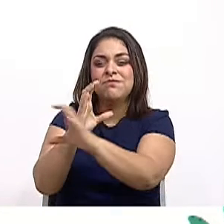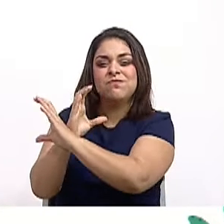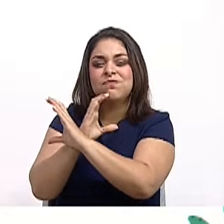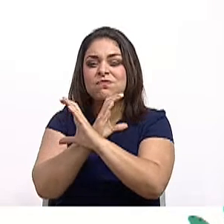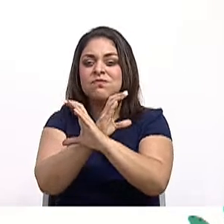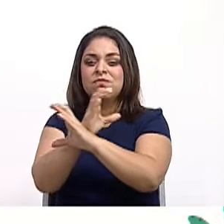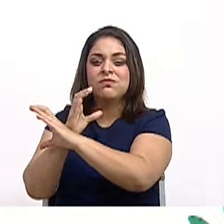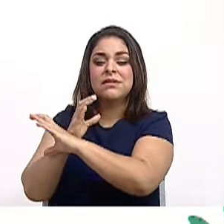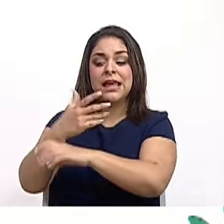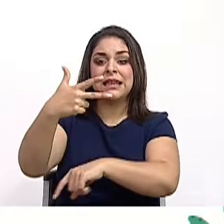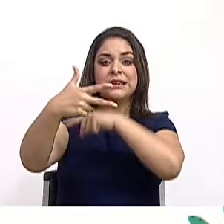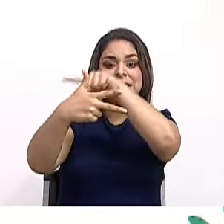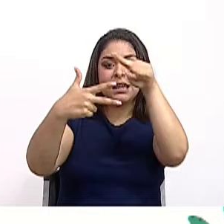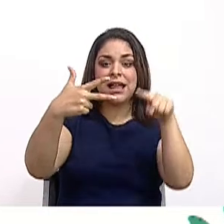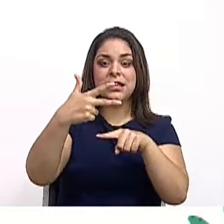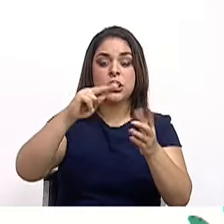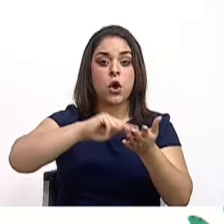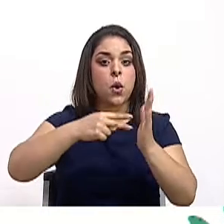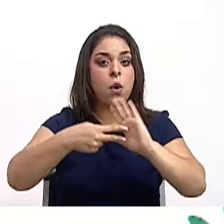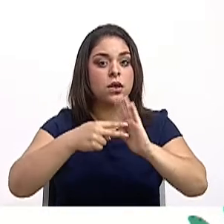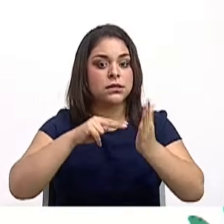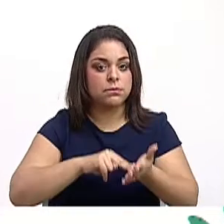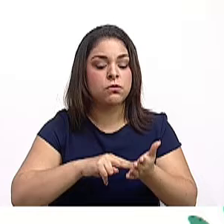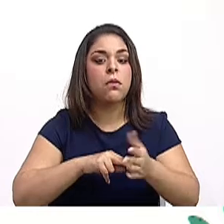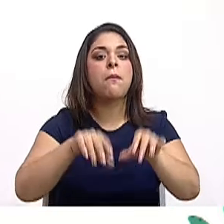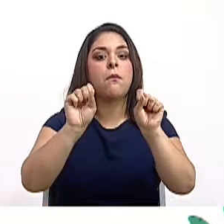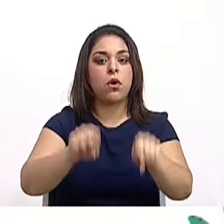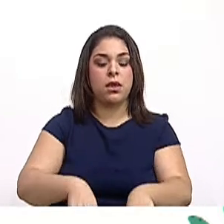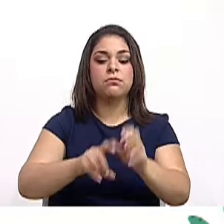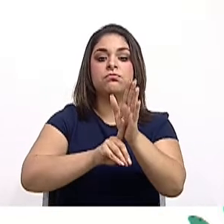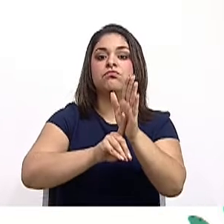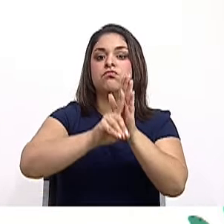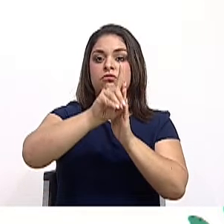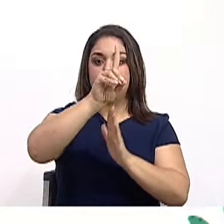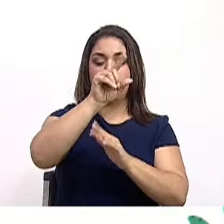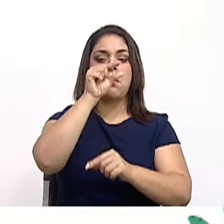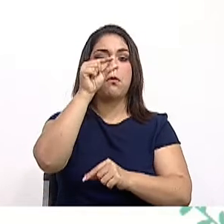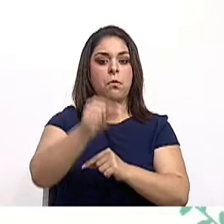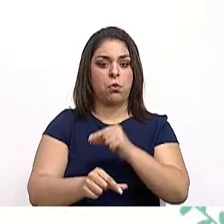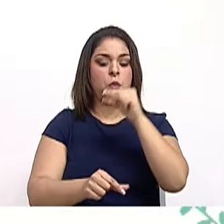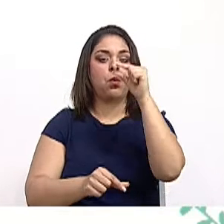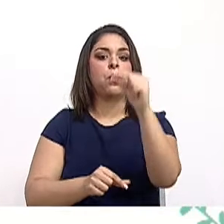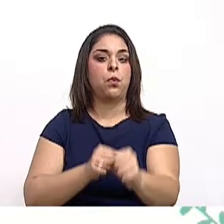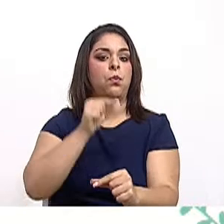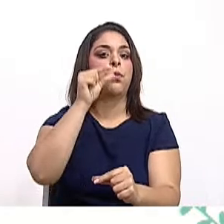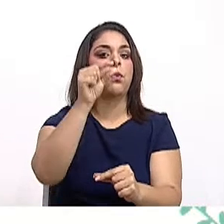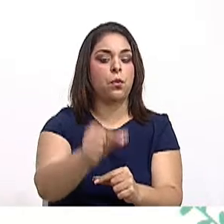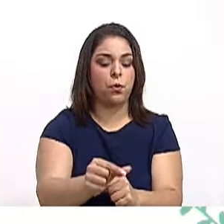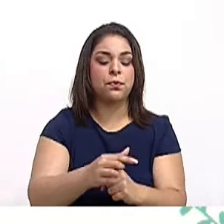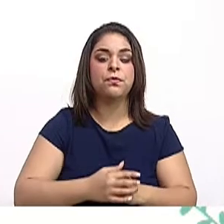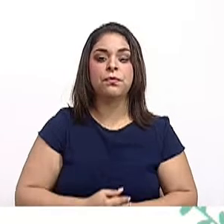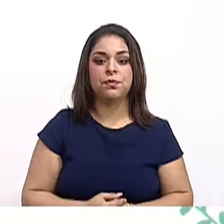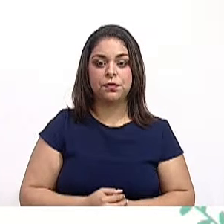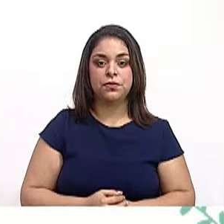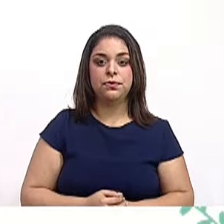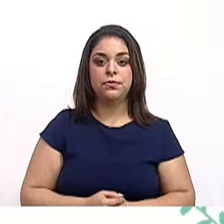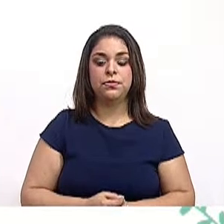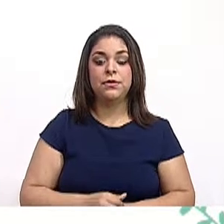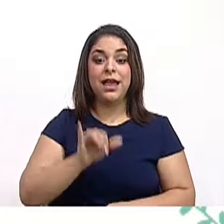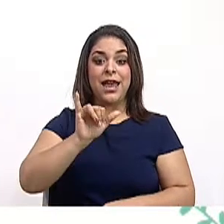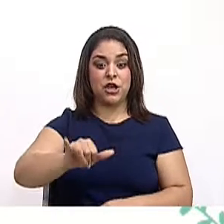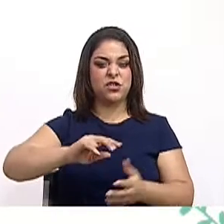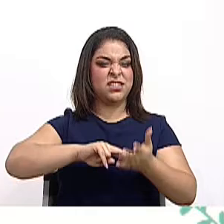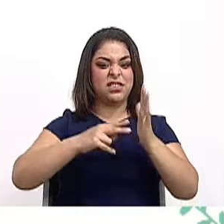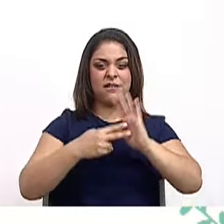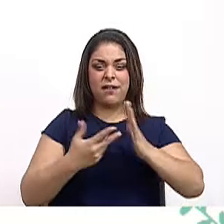Tres conceptos que vamos a desarrollar poco a poco. Eso nos lleva al sistema